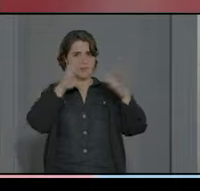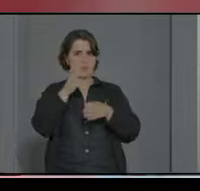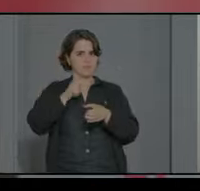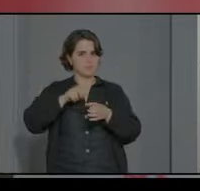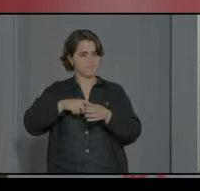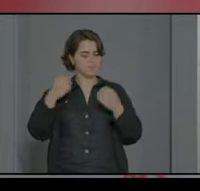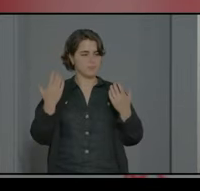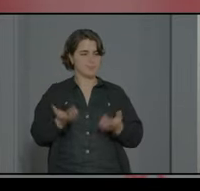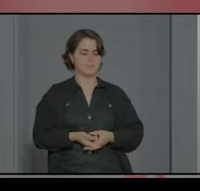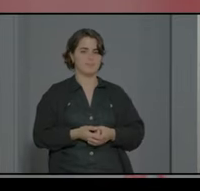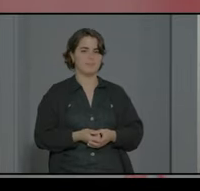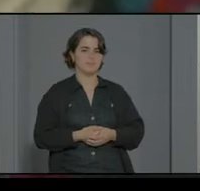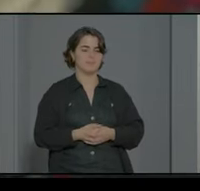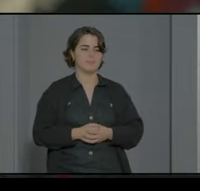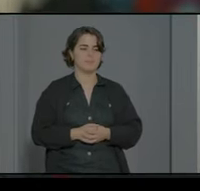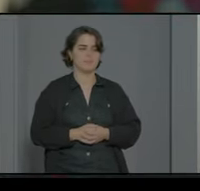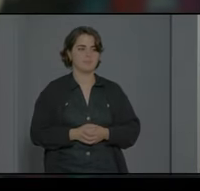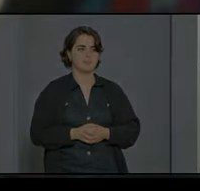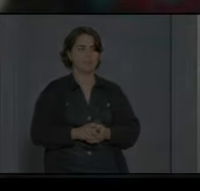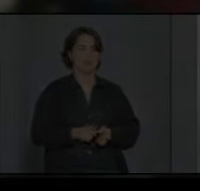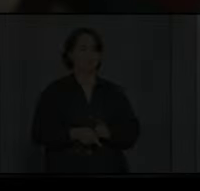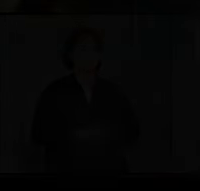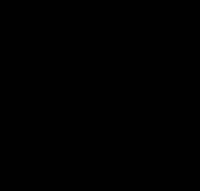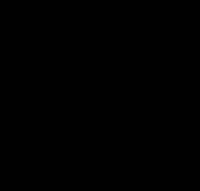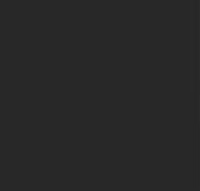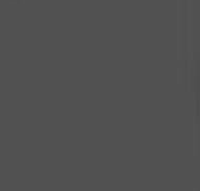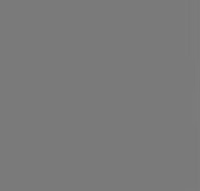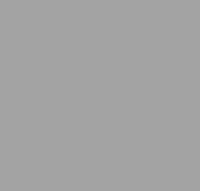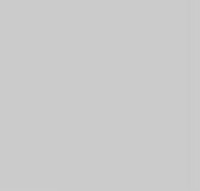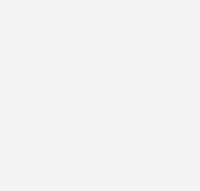aplausos aplausos aplausos